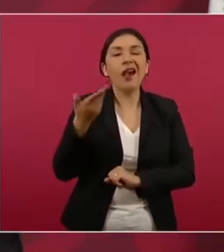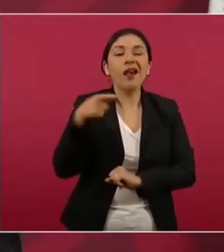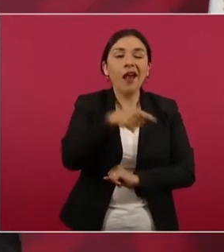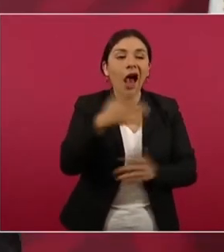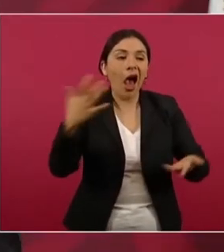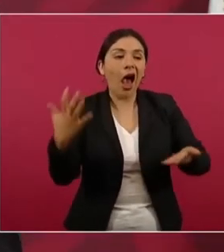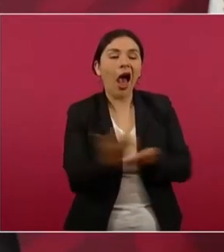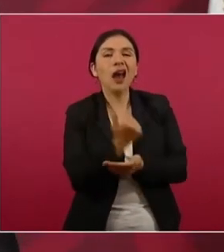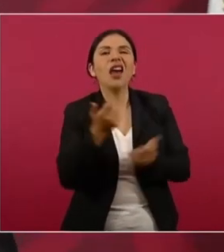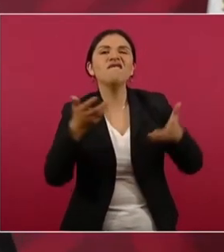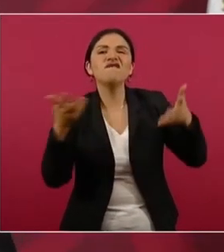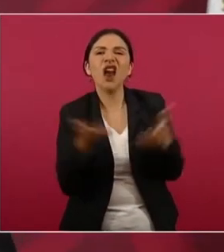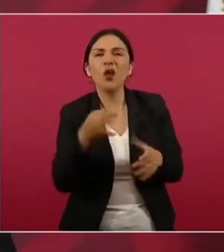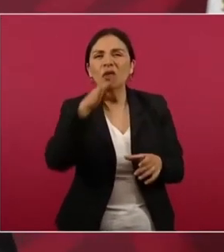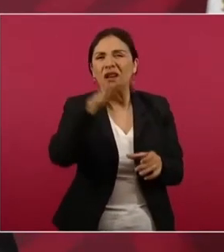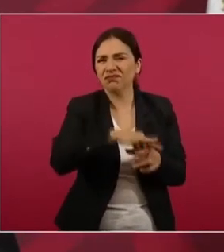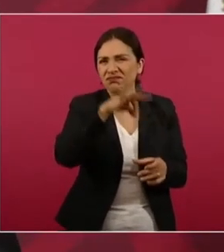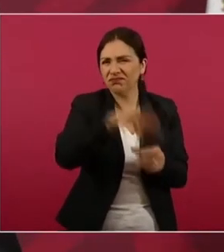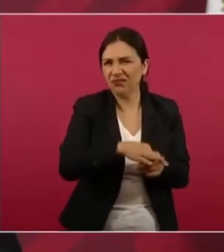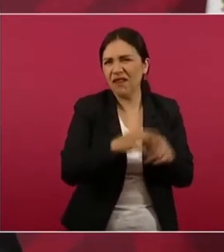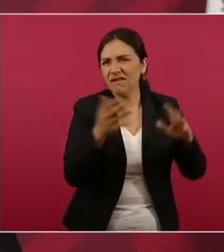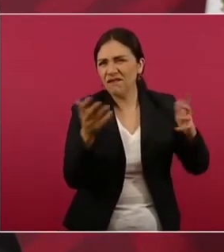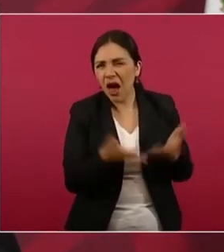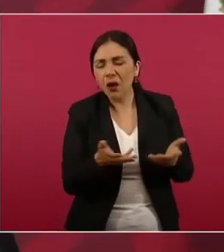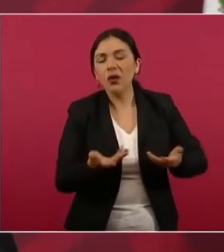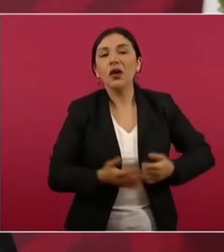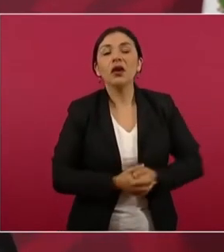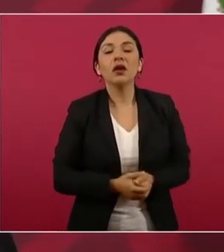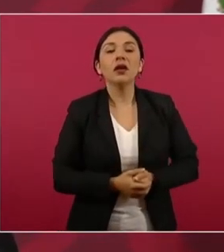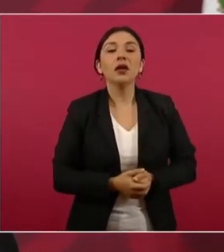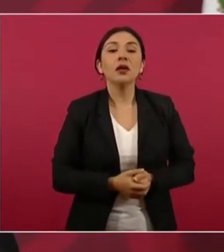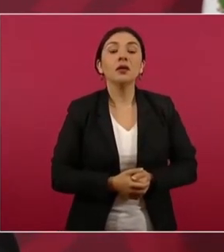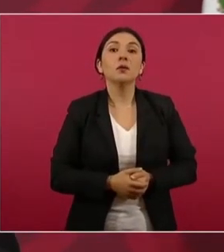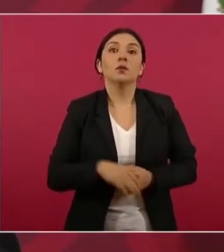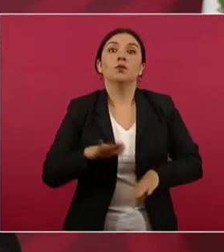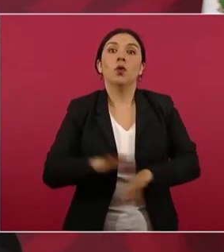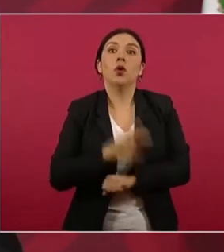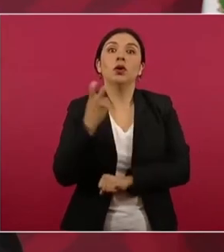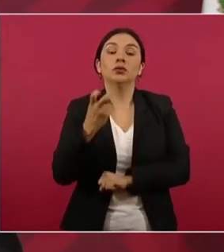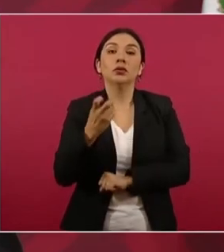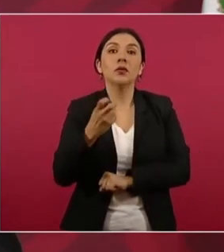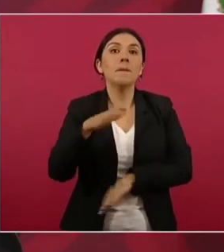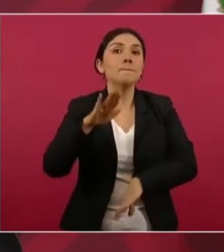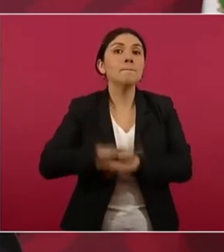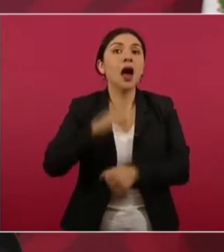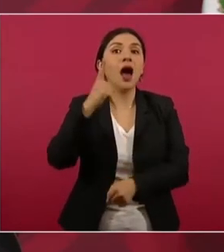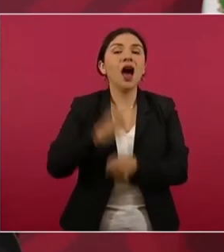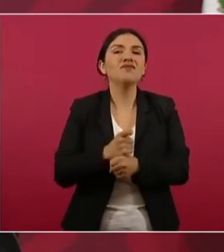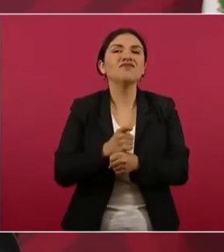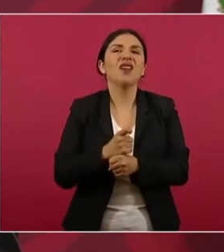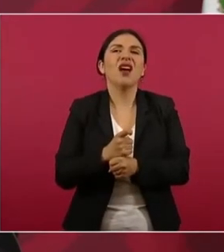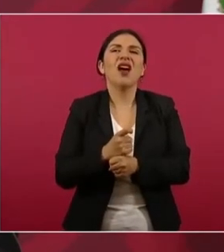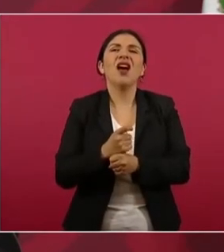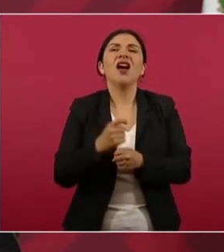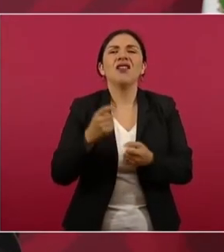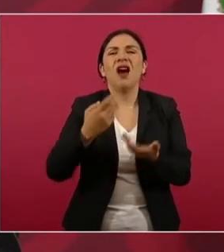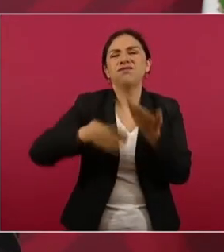Y además, como estaba en su apogeo la guerra sucia en contra de nosotros,